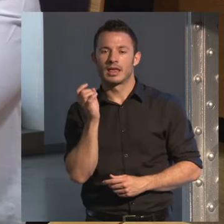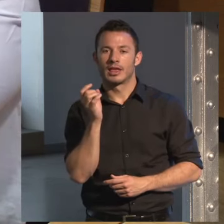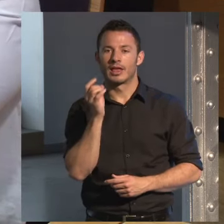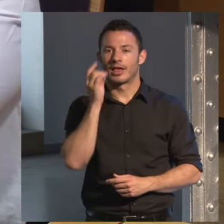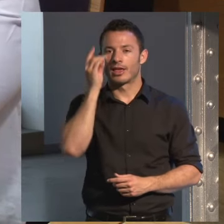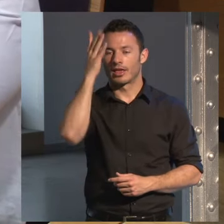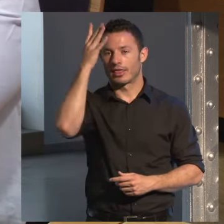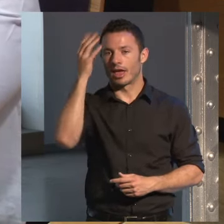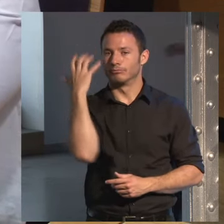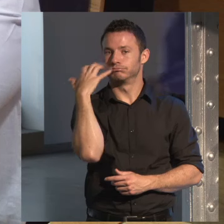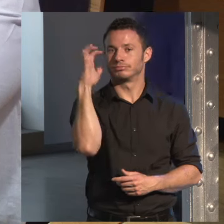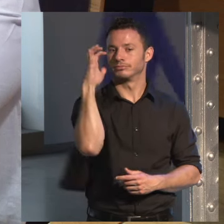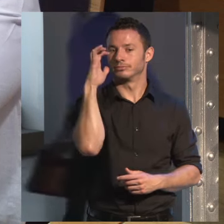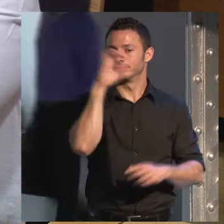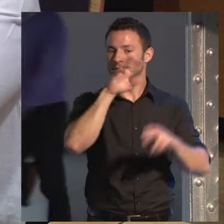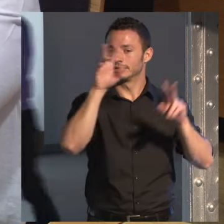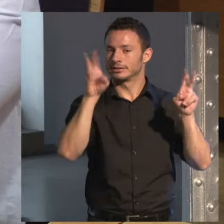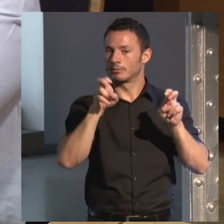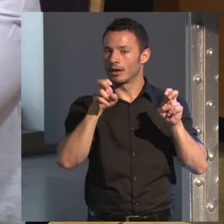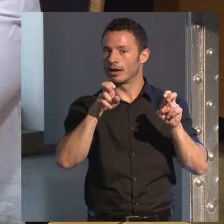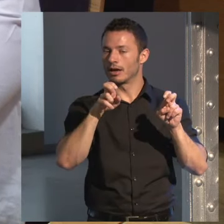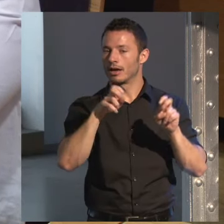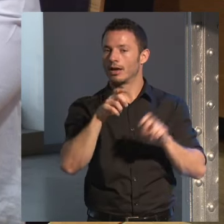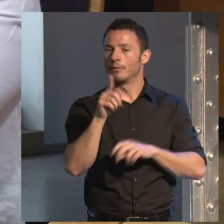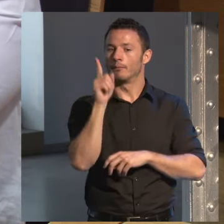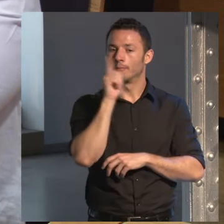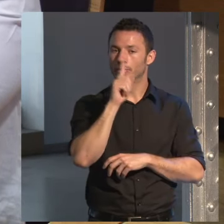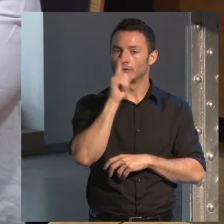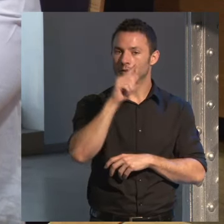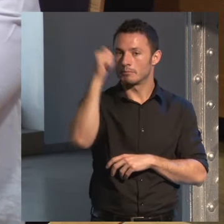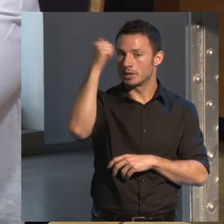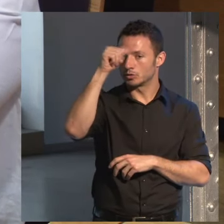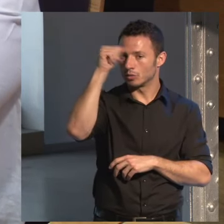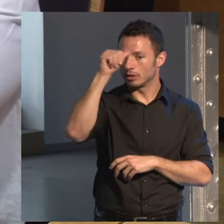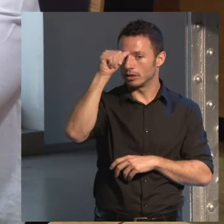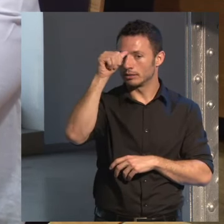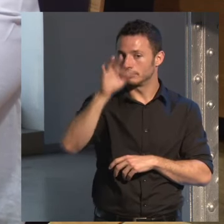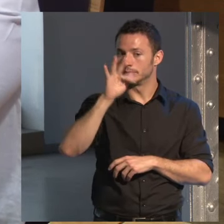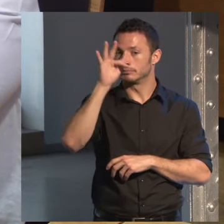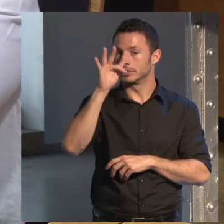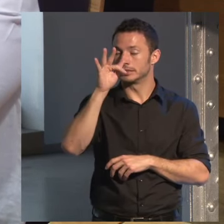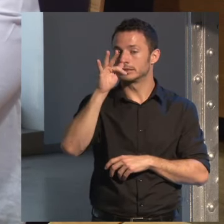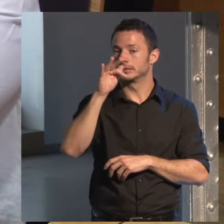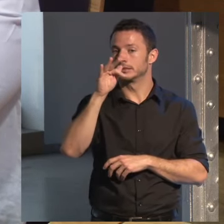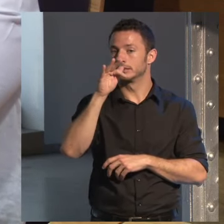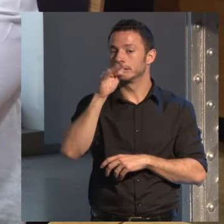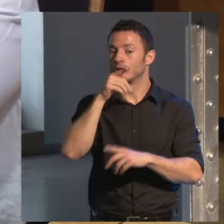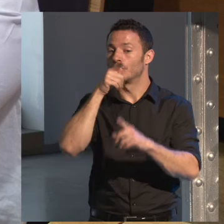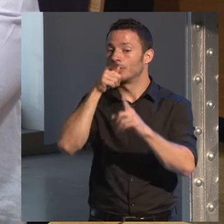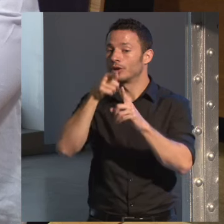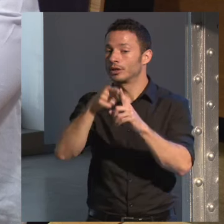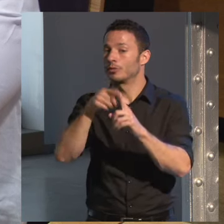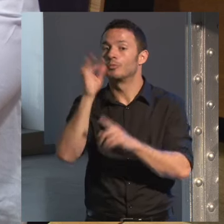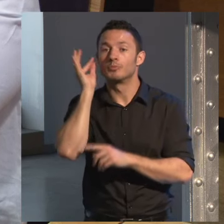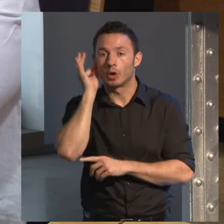original de escribir una novela sobre prostitución masculina y además prostitución masculina orientada a las mujeres y no a los hombres que